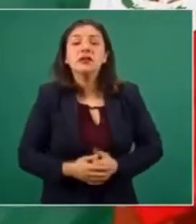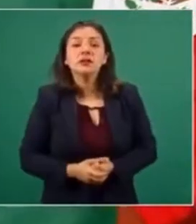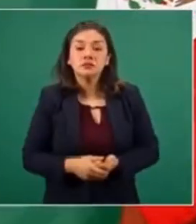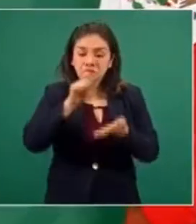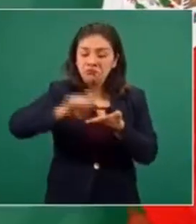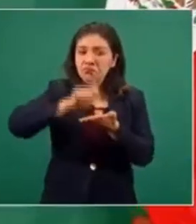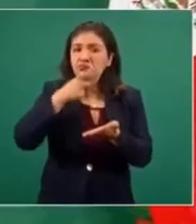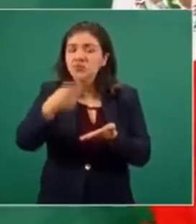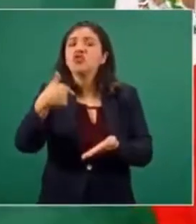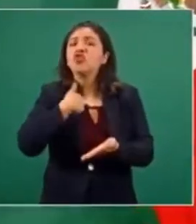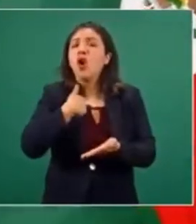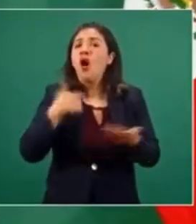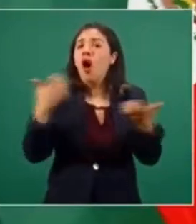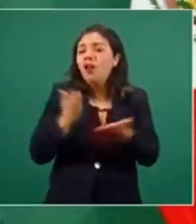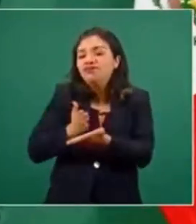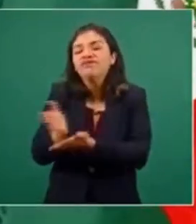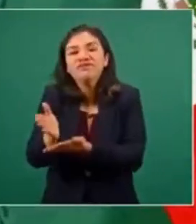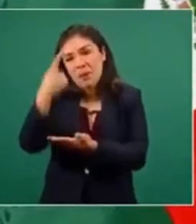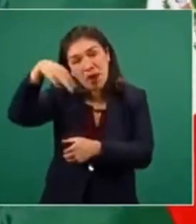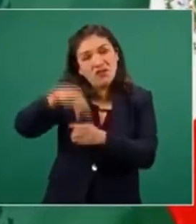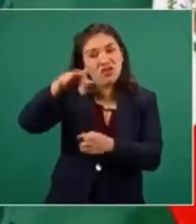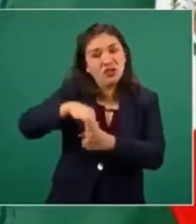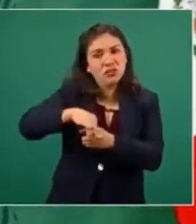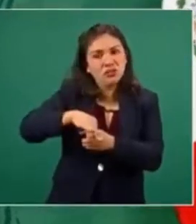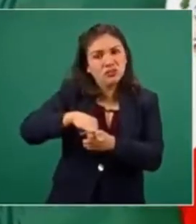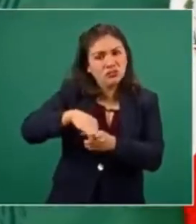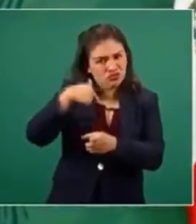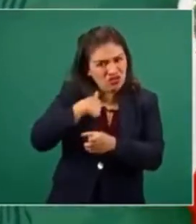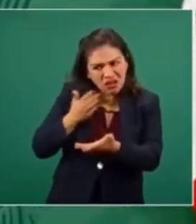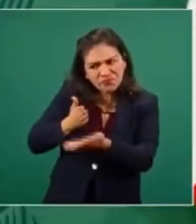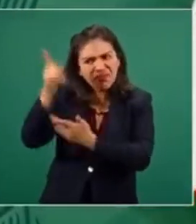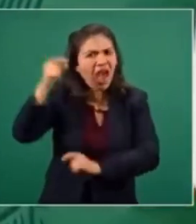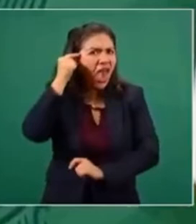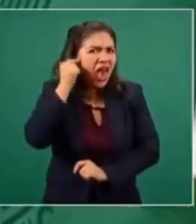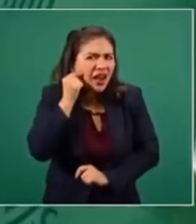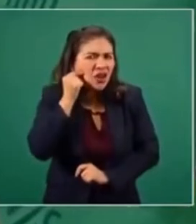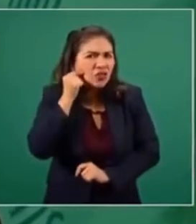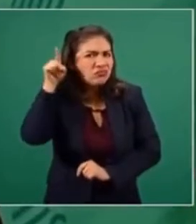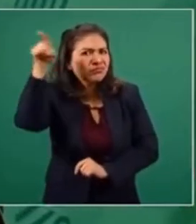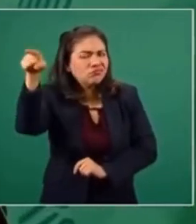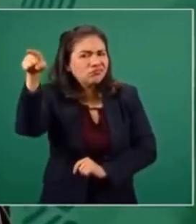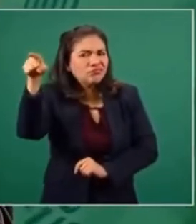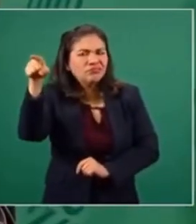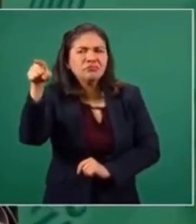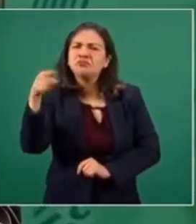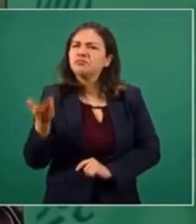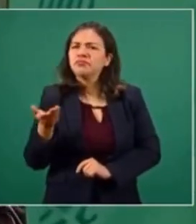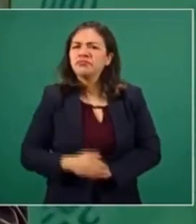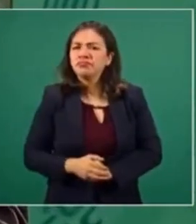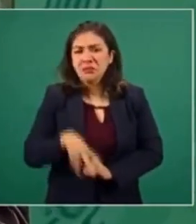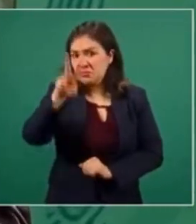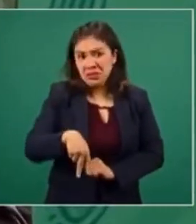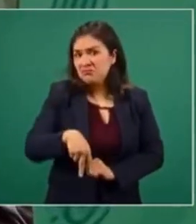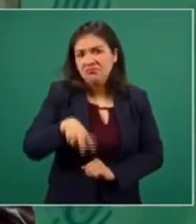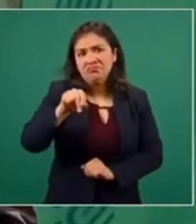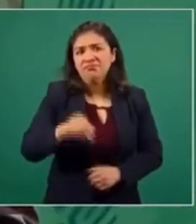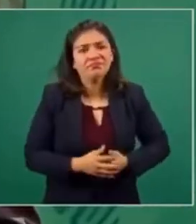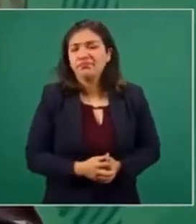yo había intervenido en una de estas elecciones, en Guerrero, para ser más precisos. Pues no,